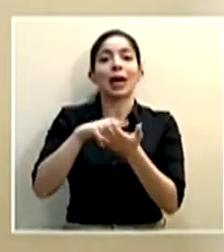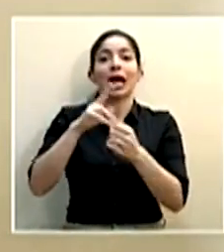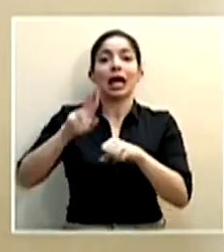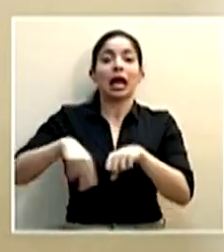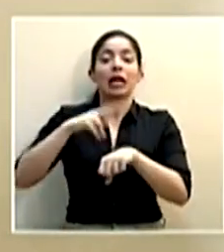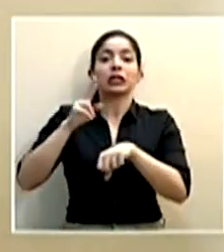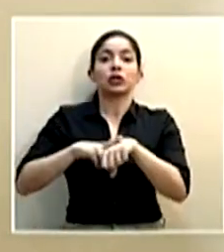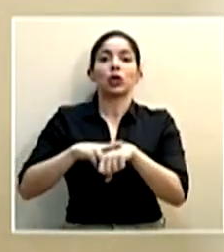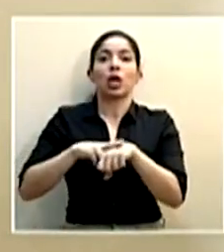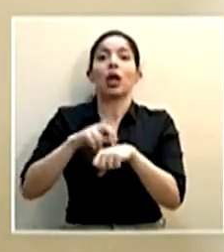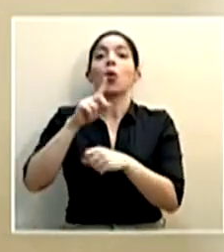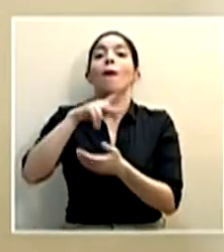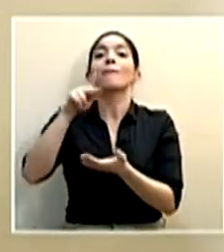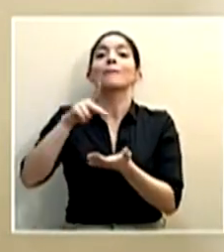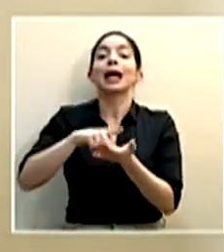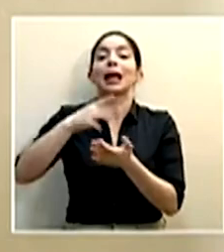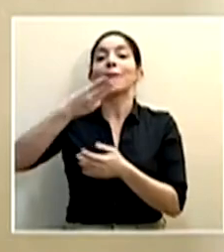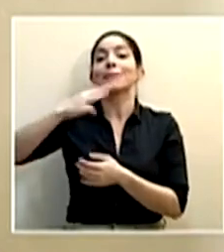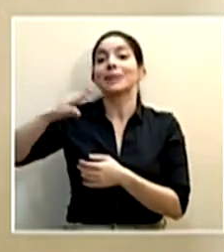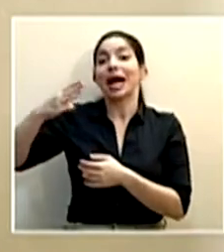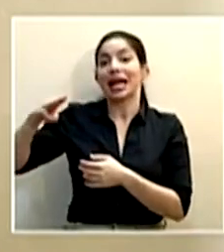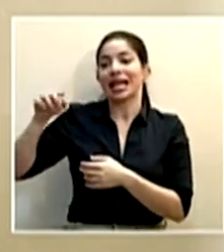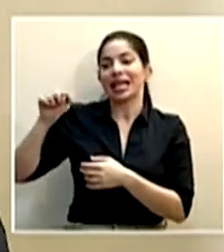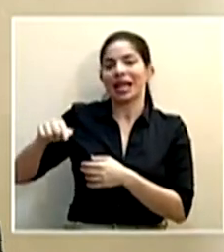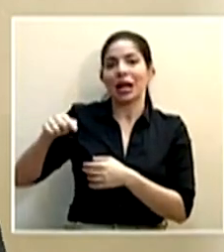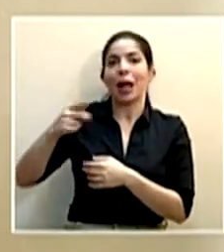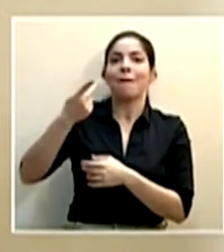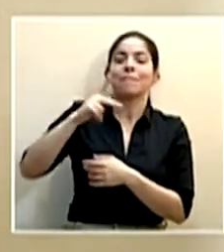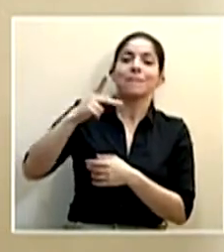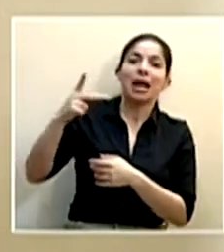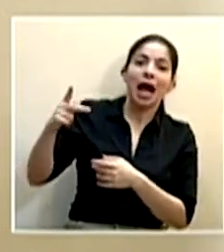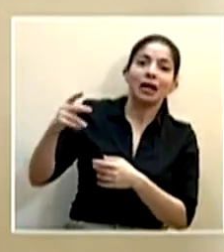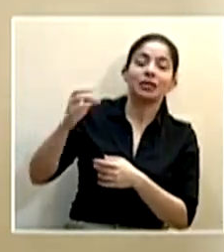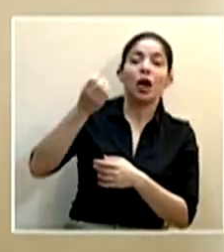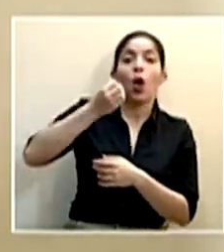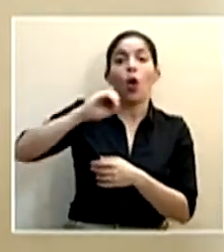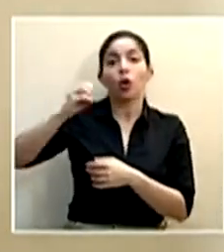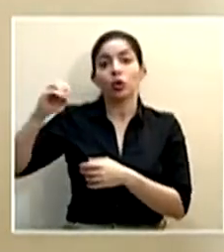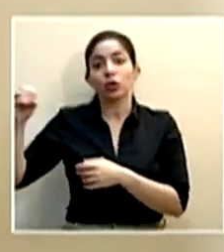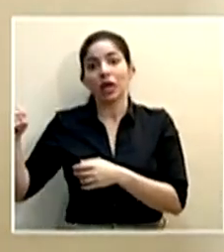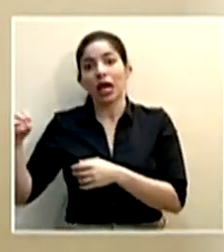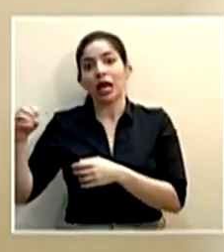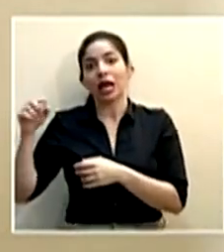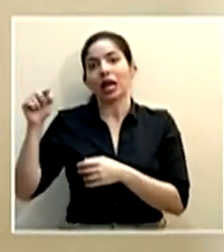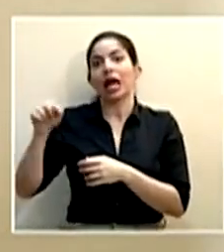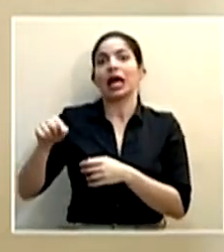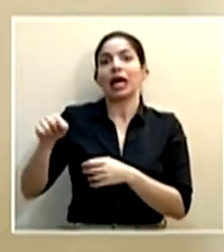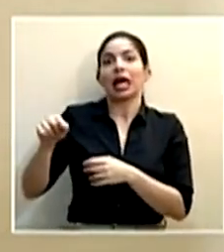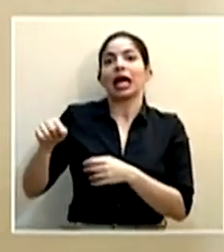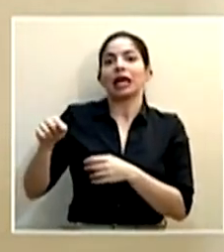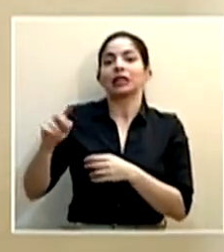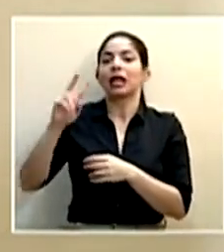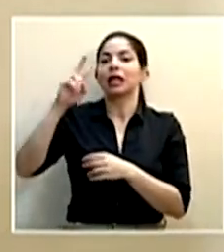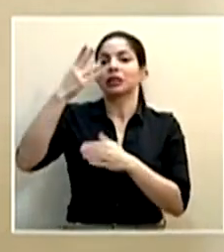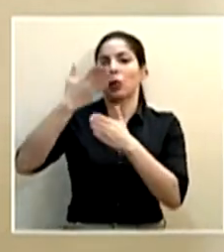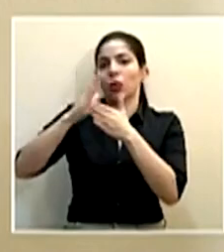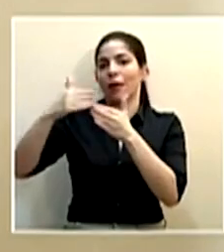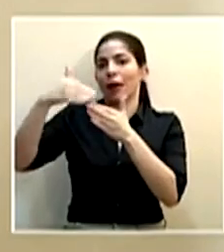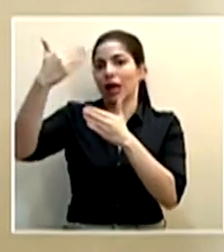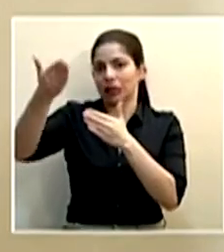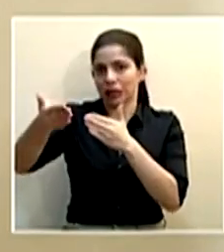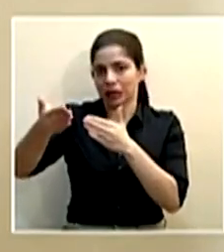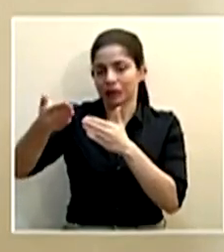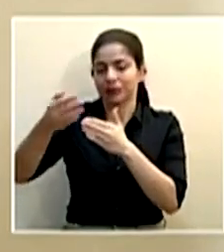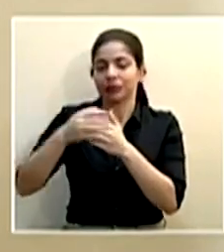básicamente es un parque marino, en donde es la playa y el océano, y que eso se dará en la segunda etapa, aún lo anterior,